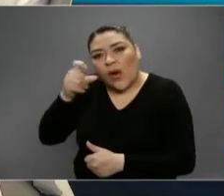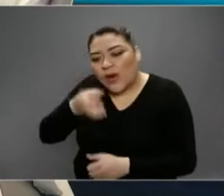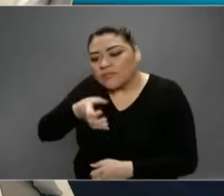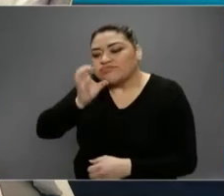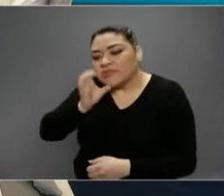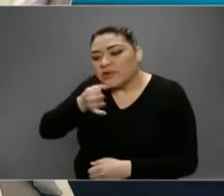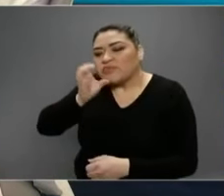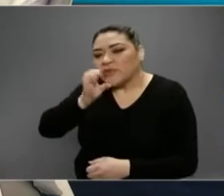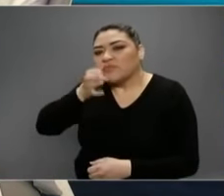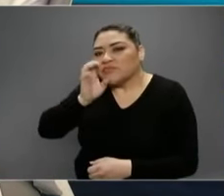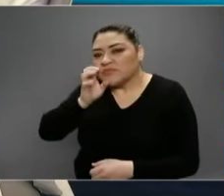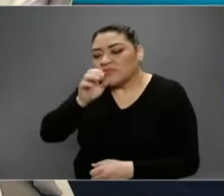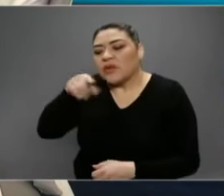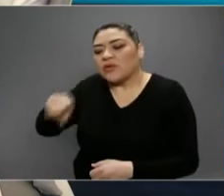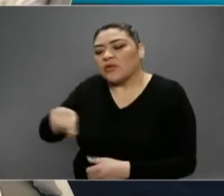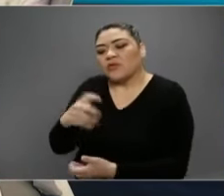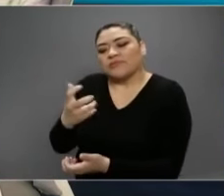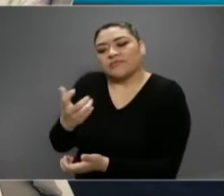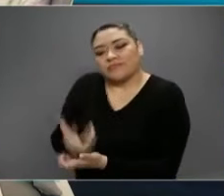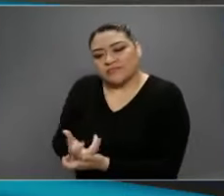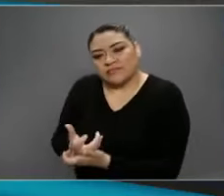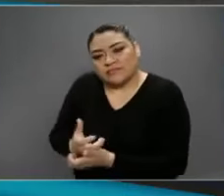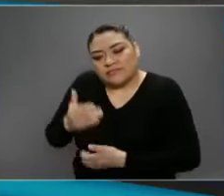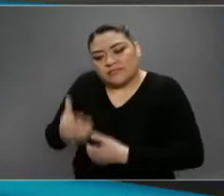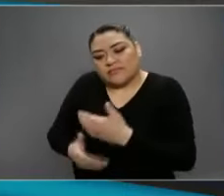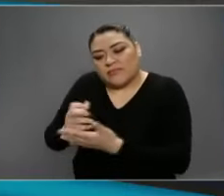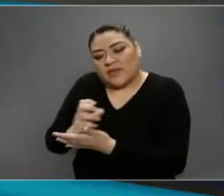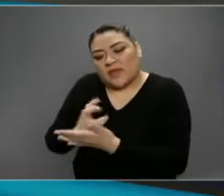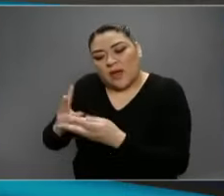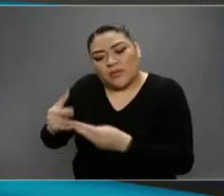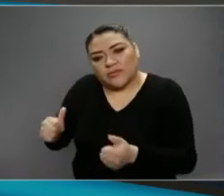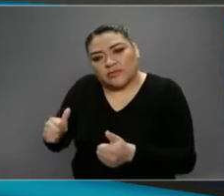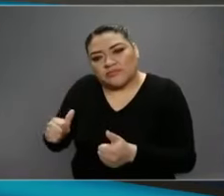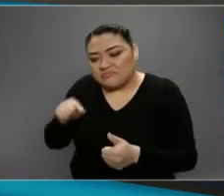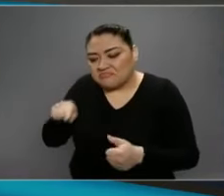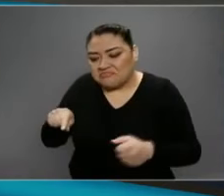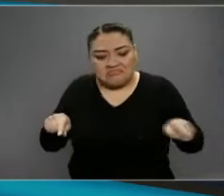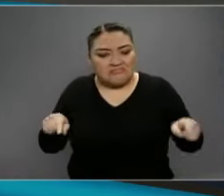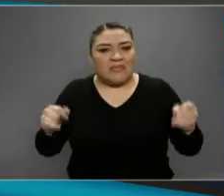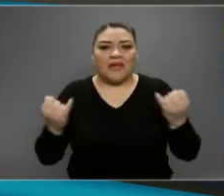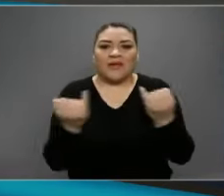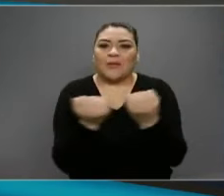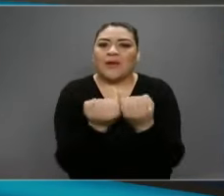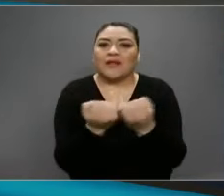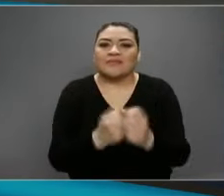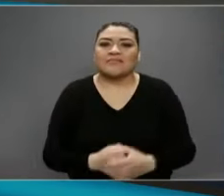descansa, recupérate bien. En un hospital es lo mismo.